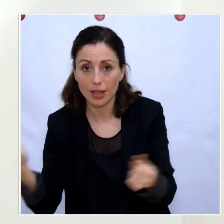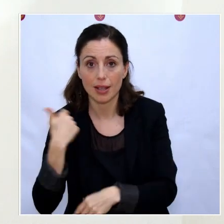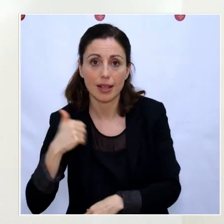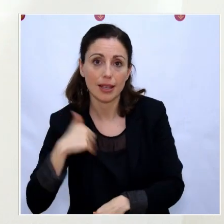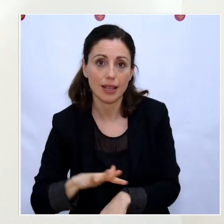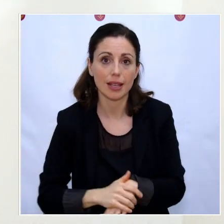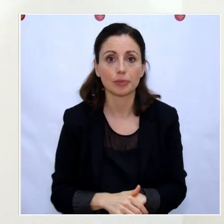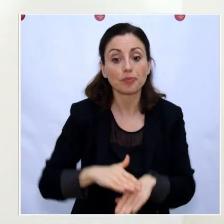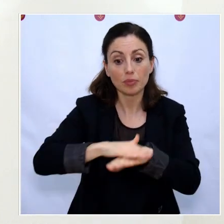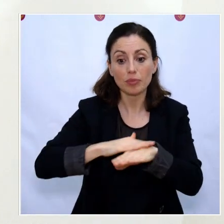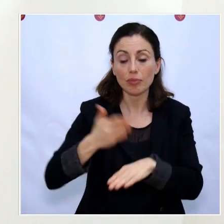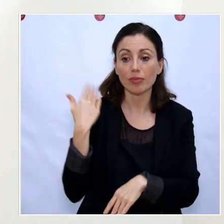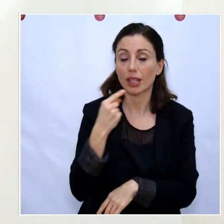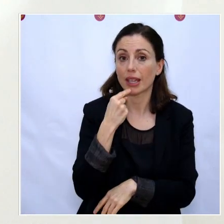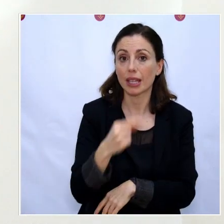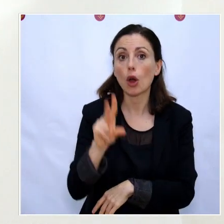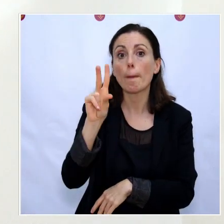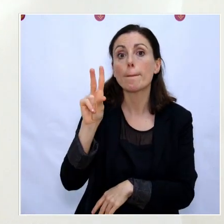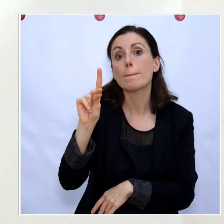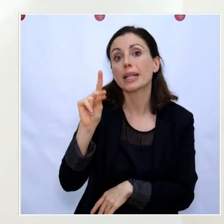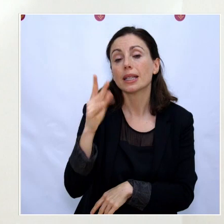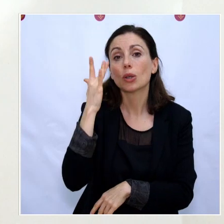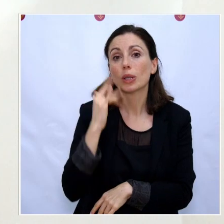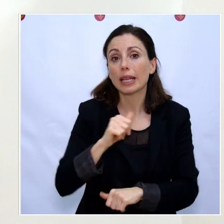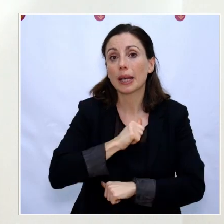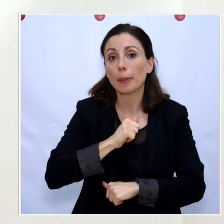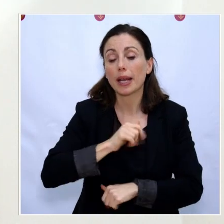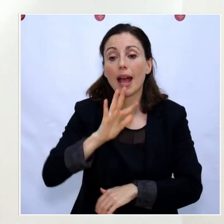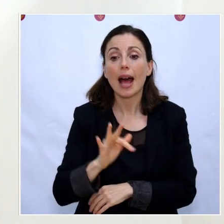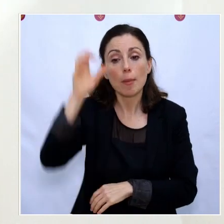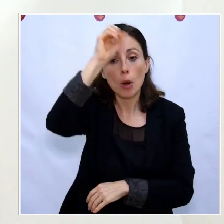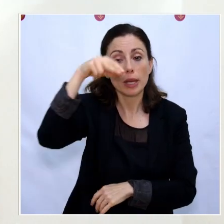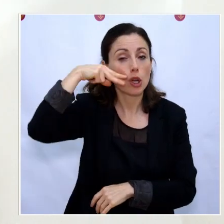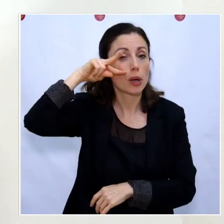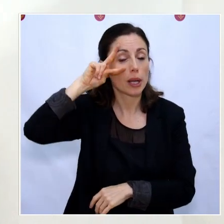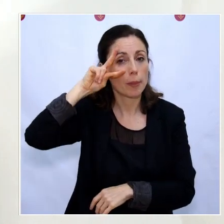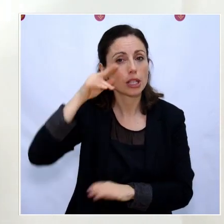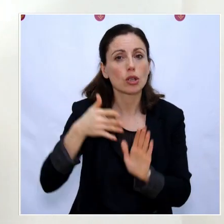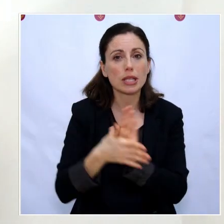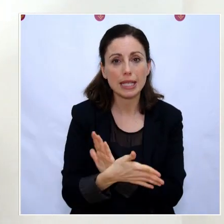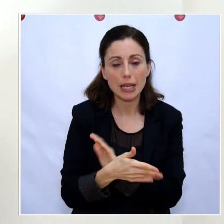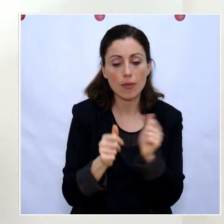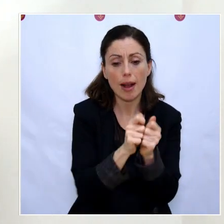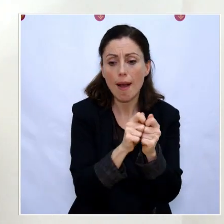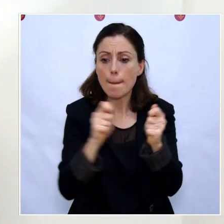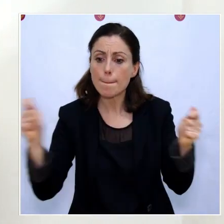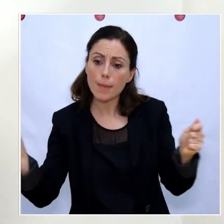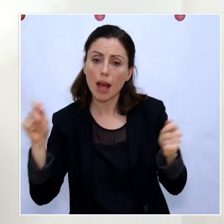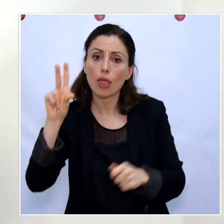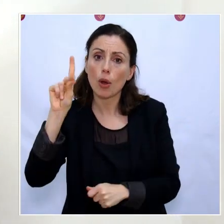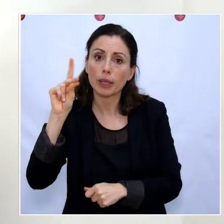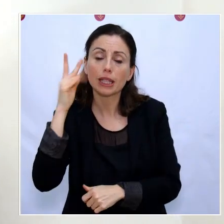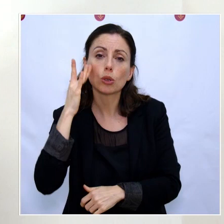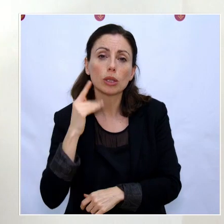las recomendaciones que hizo el otro día y la opinión también de nuestros expertos es que se debe de ampliar hasta los 21 días para que consideremos un caso